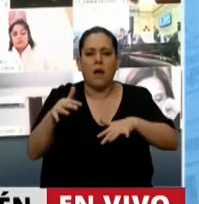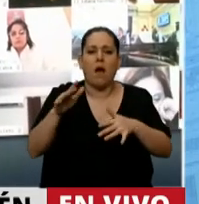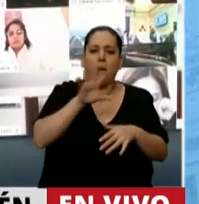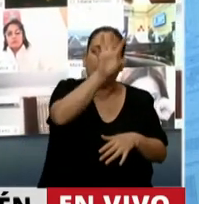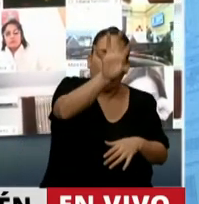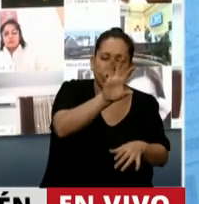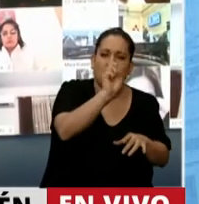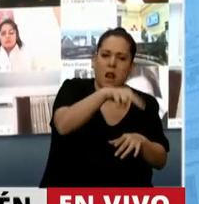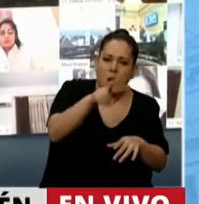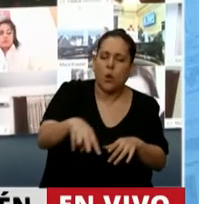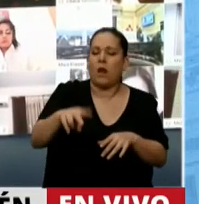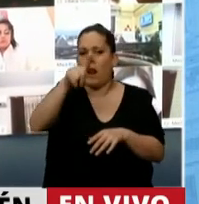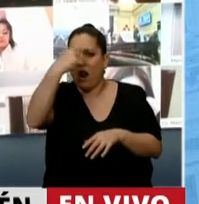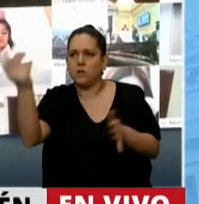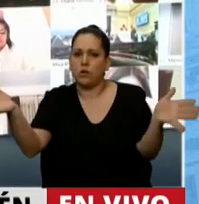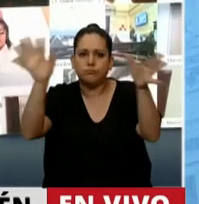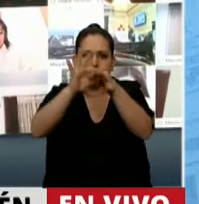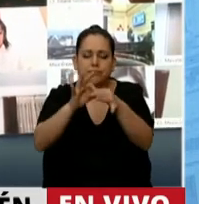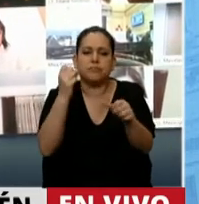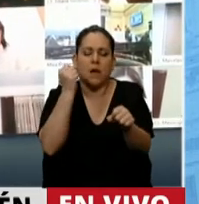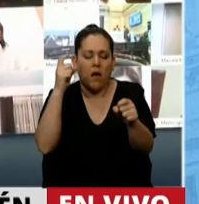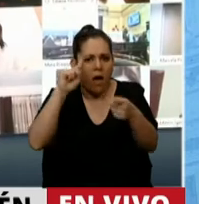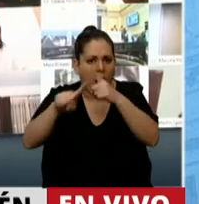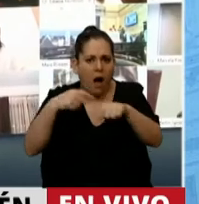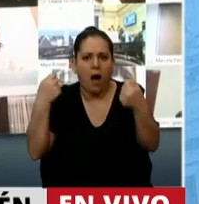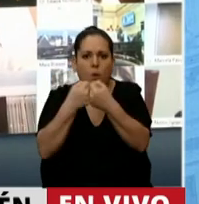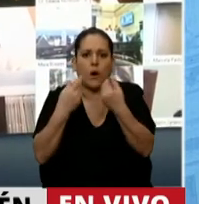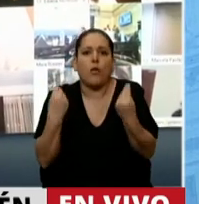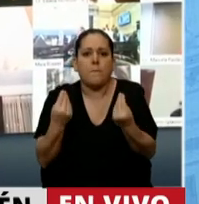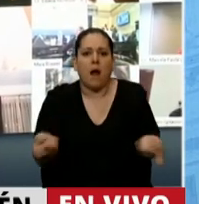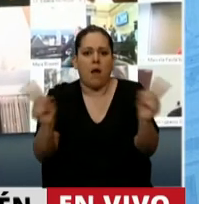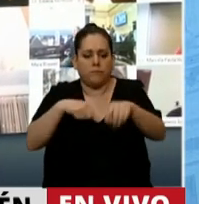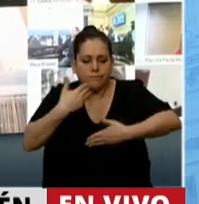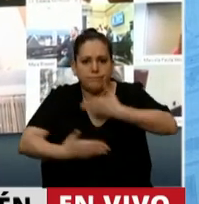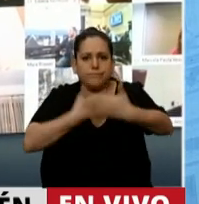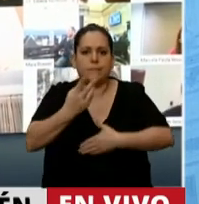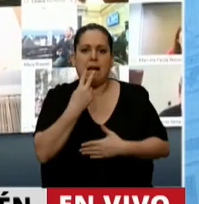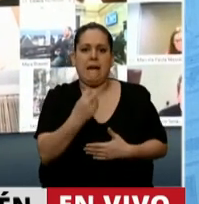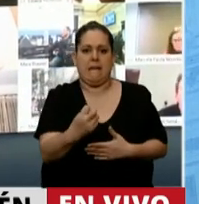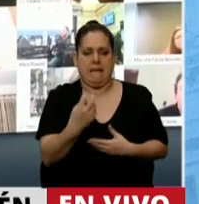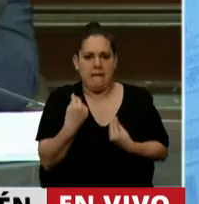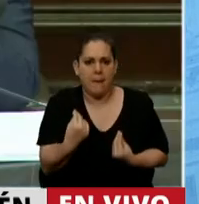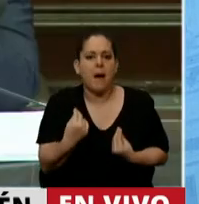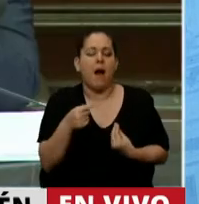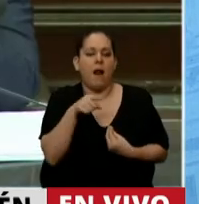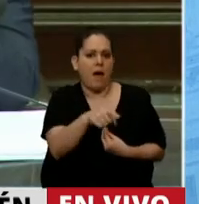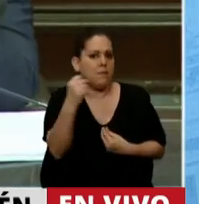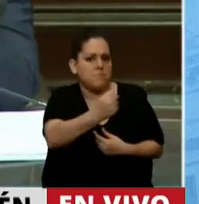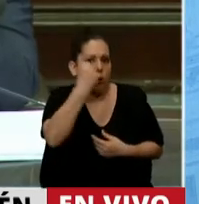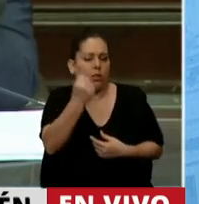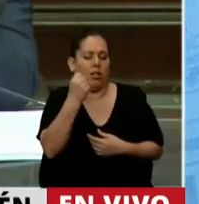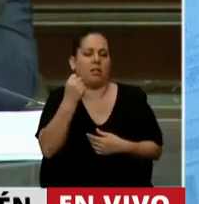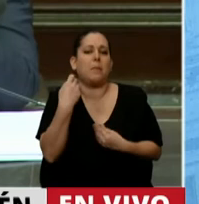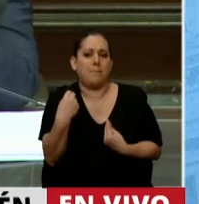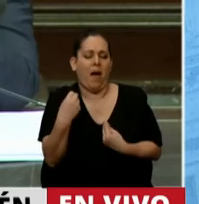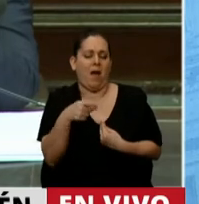nación para brindar certezas a las nuevas concesiones de generación hidroeléctrica que representan una parte muy importante de la